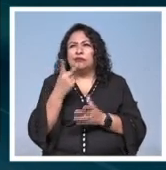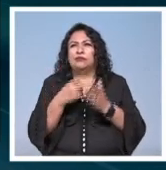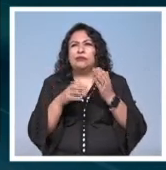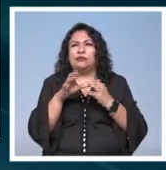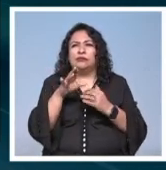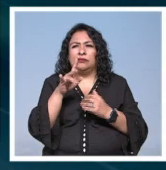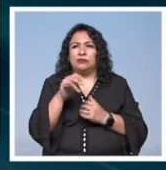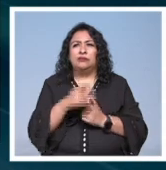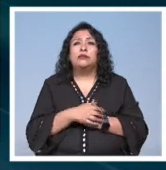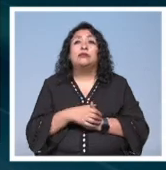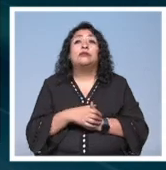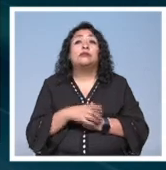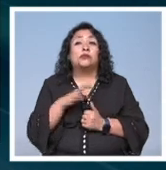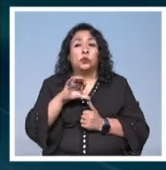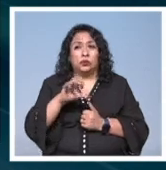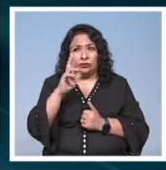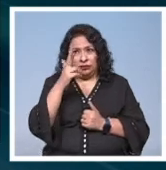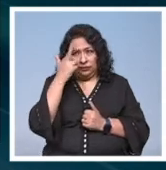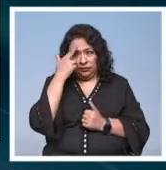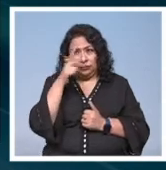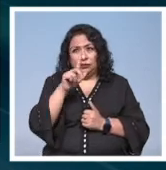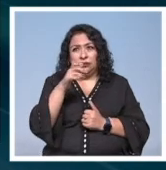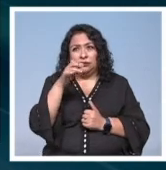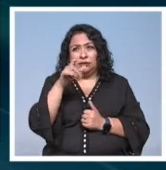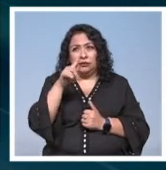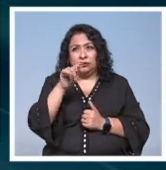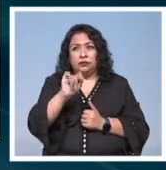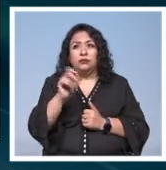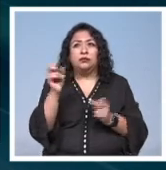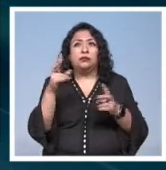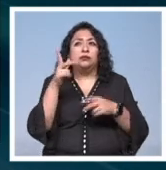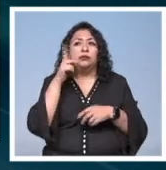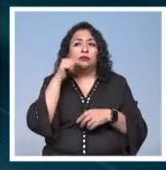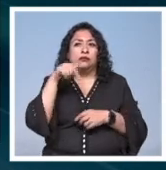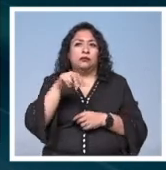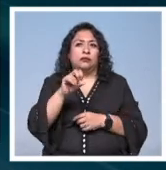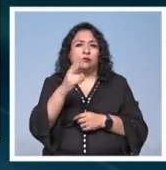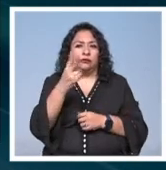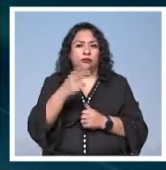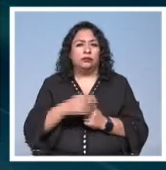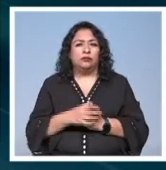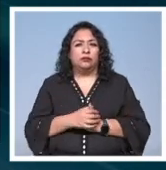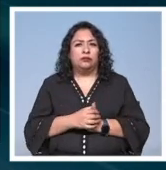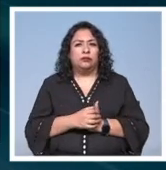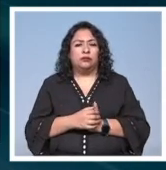sinestésico así recordamos a Ligeti esta noche y nos vemos mañana aquí en Noticias 22